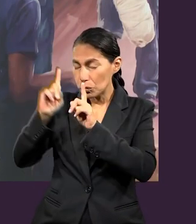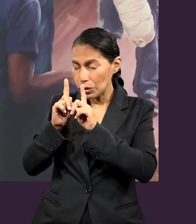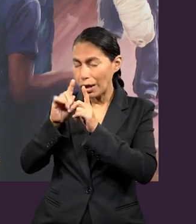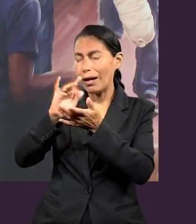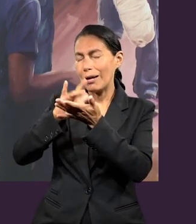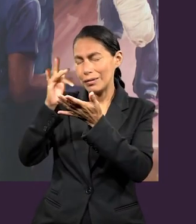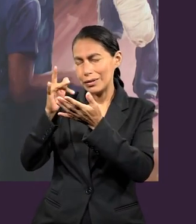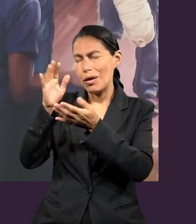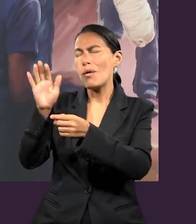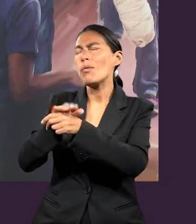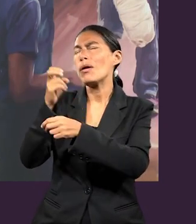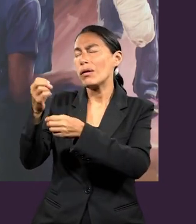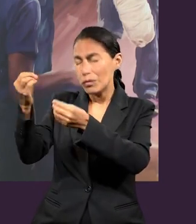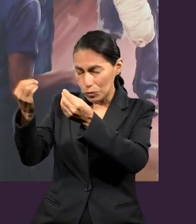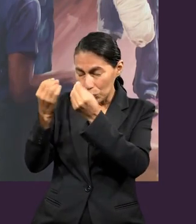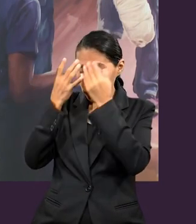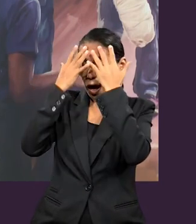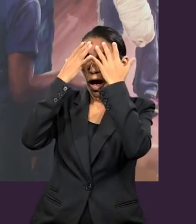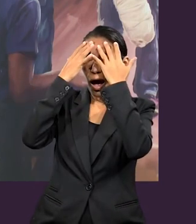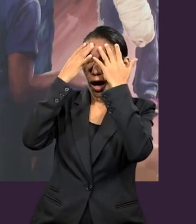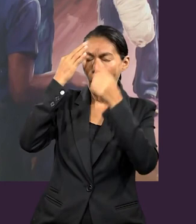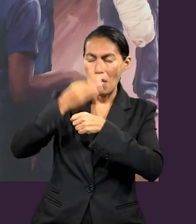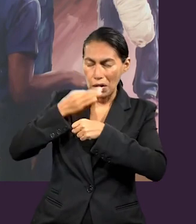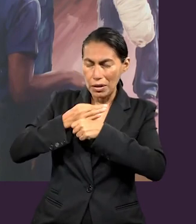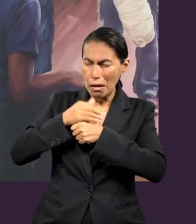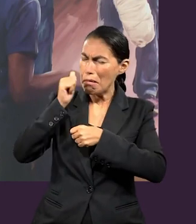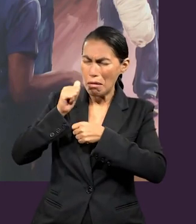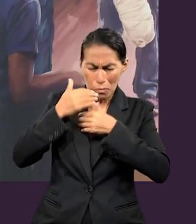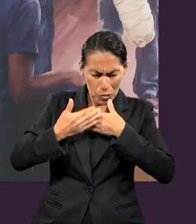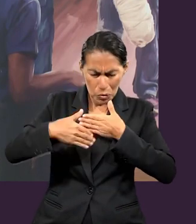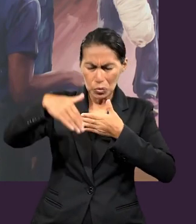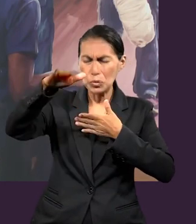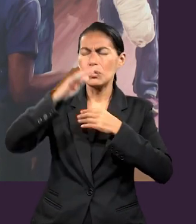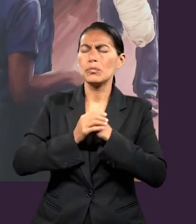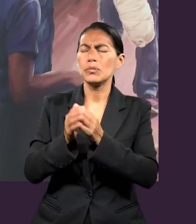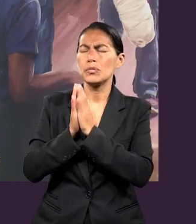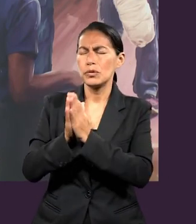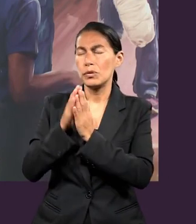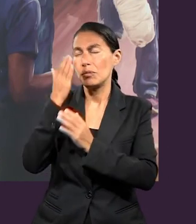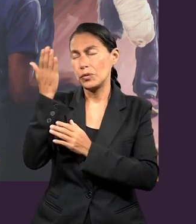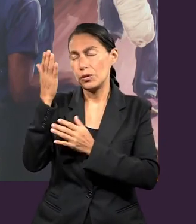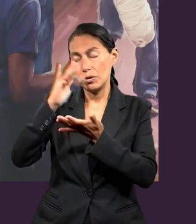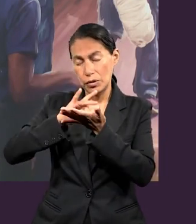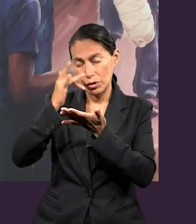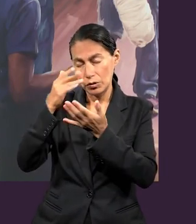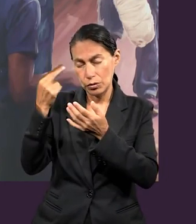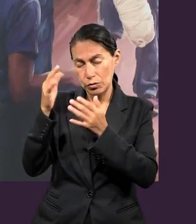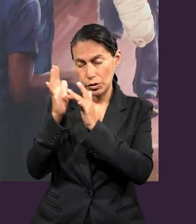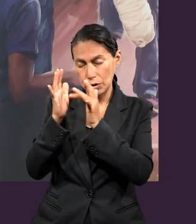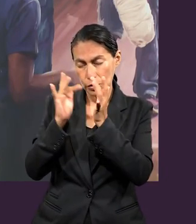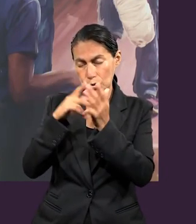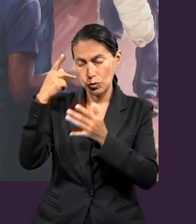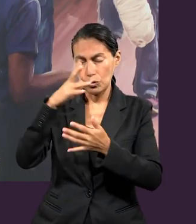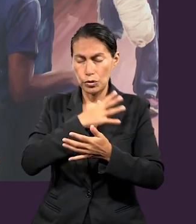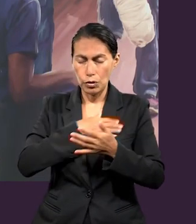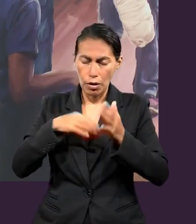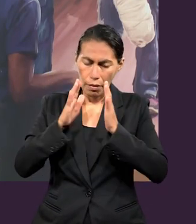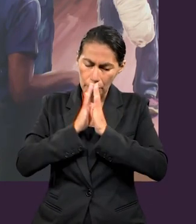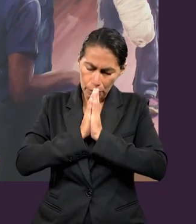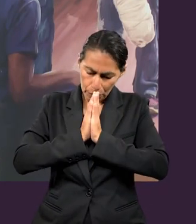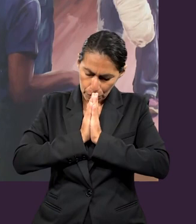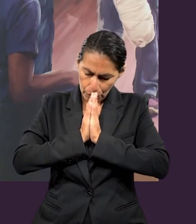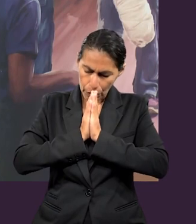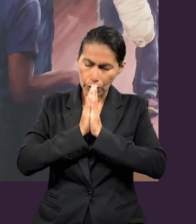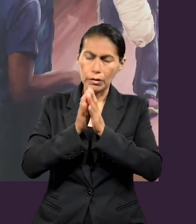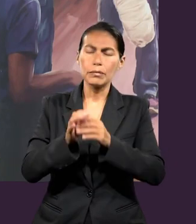espíritu y a tu presencia, puedas refrescarlos en nuestra memoria, Señor, hoy y siempre para contigo. Todo esto lo pido y lo agradezco en el santo nombre de ti, amado Cristo